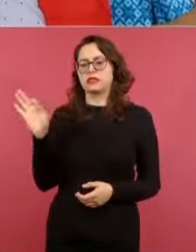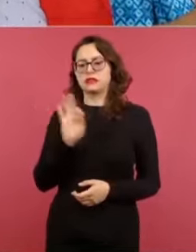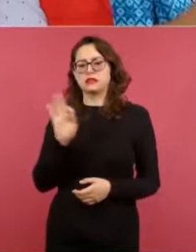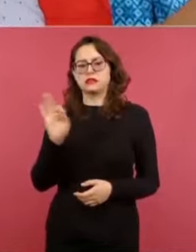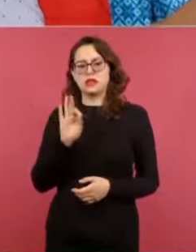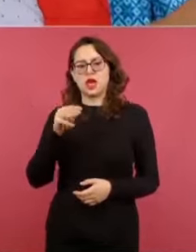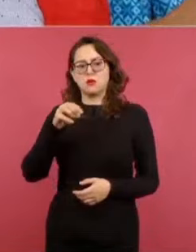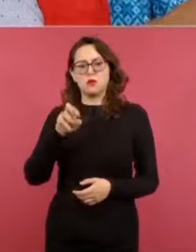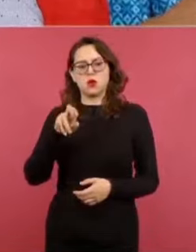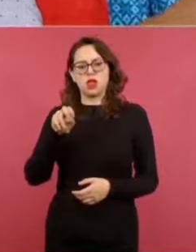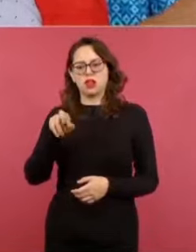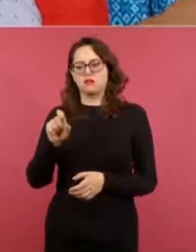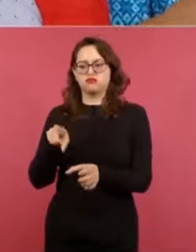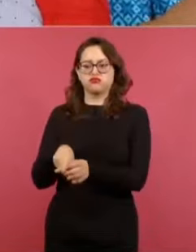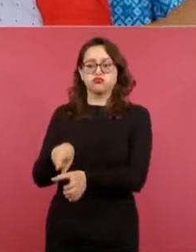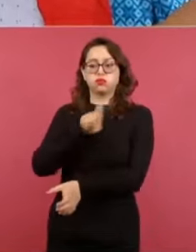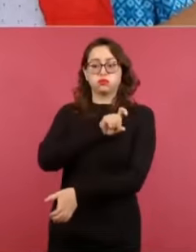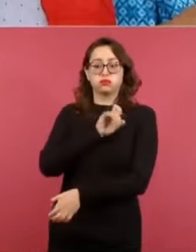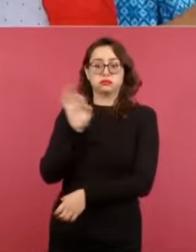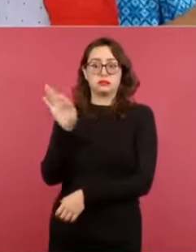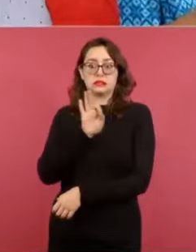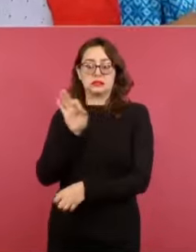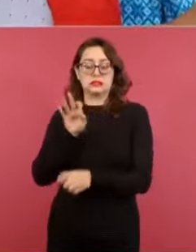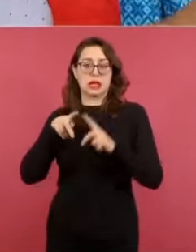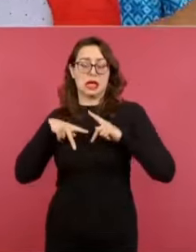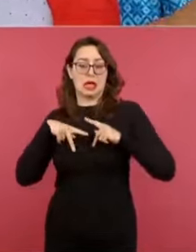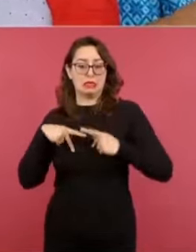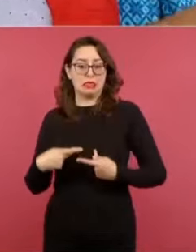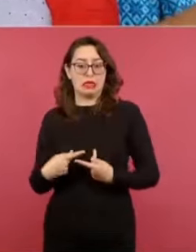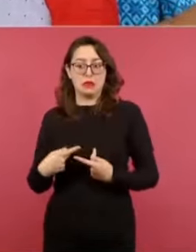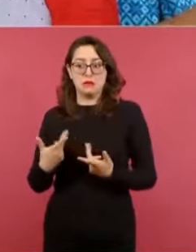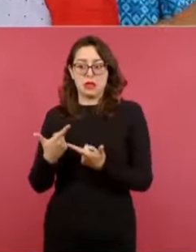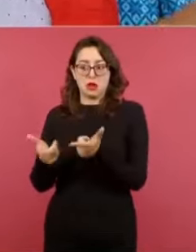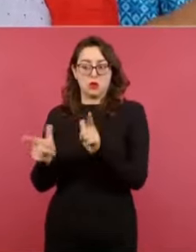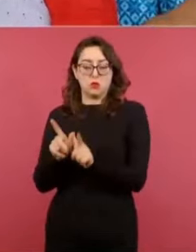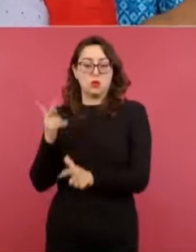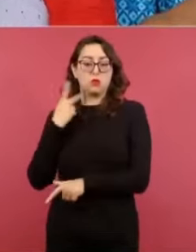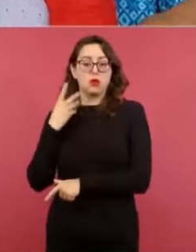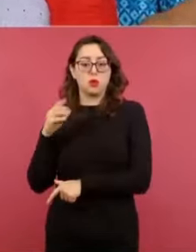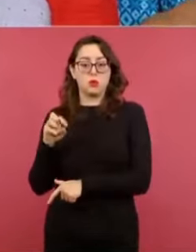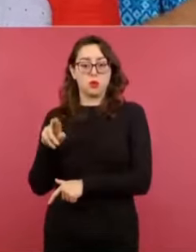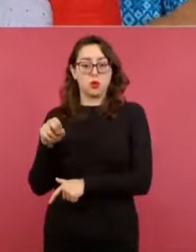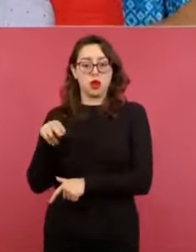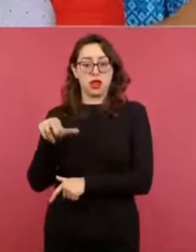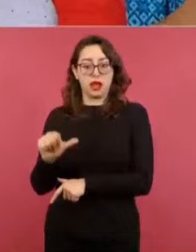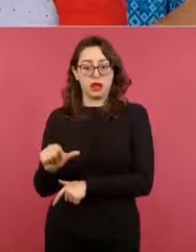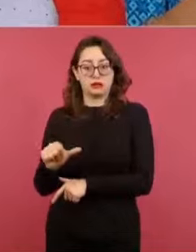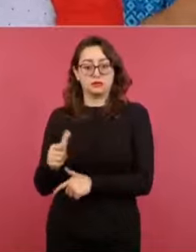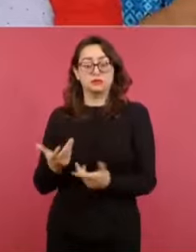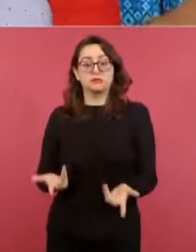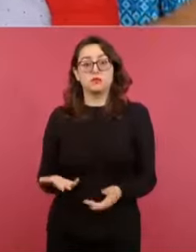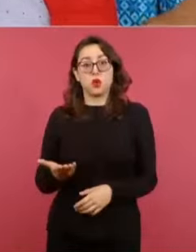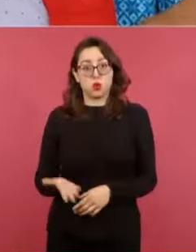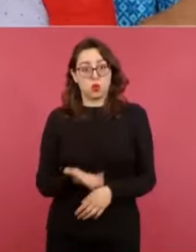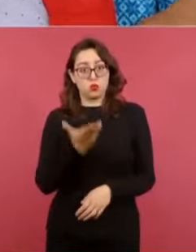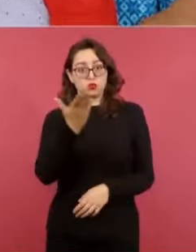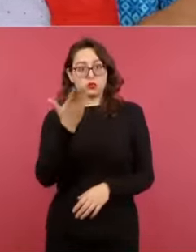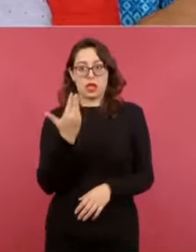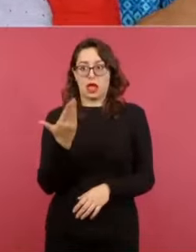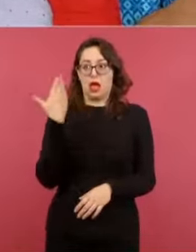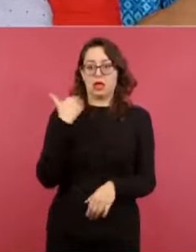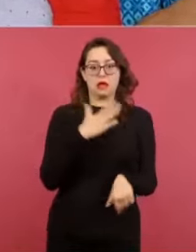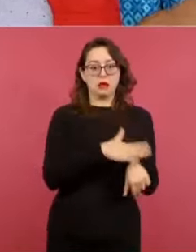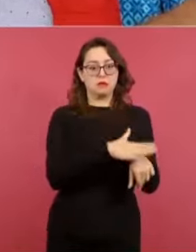2024. Y tercero, usted sortó hace unos días, muy importante, a todas las fuerzas políticas a seguir trabajando de manera coordinada